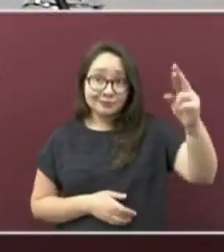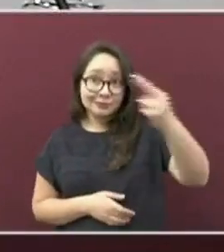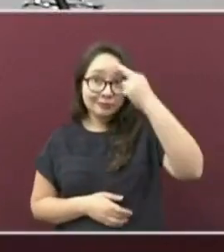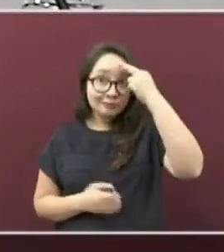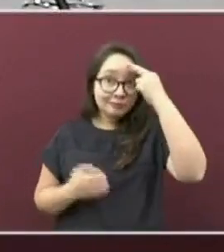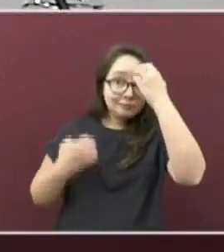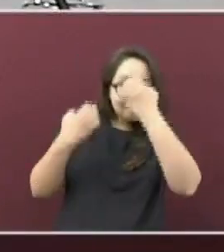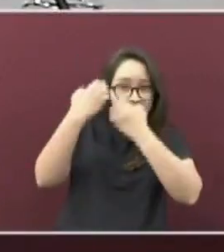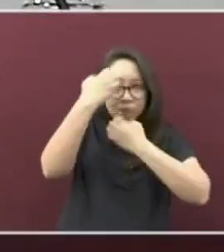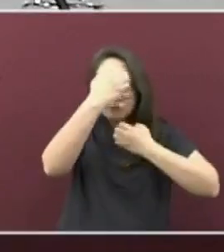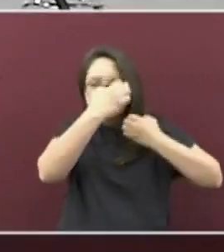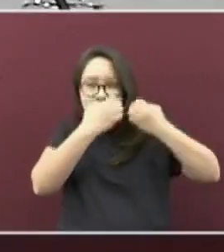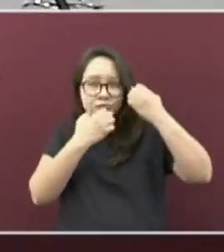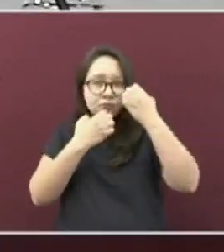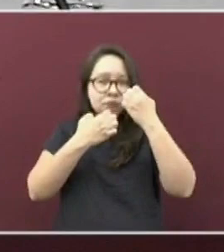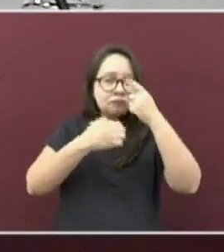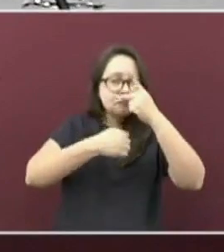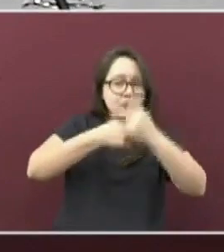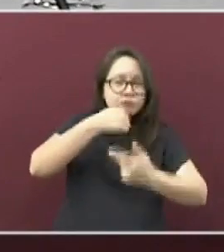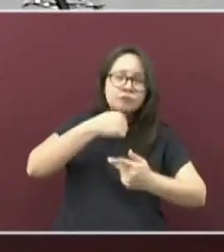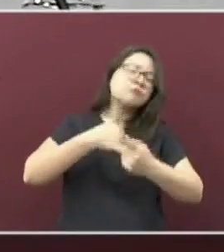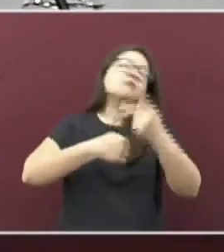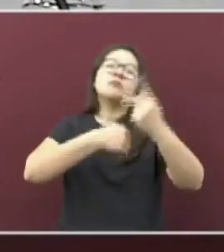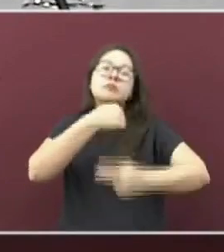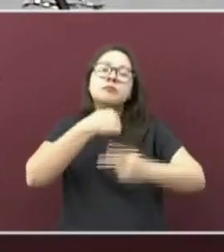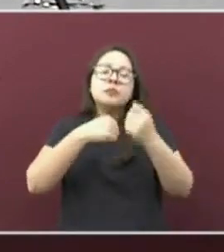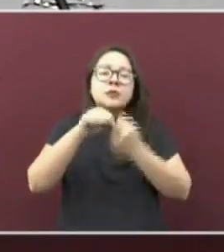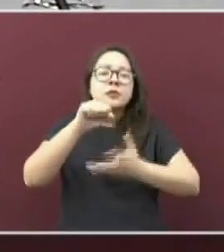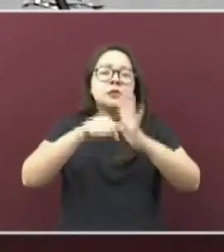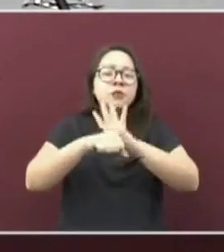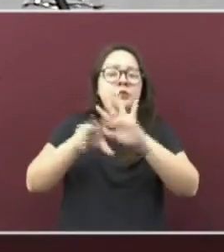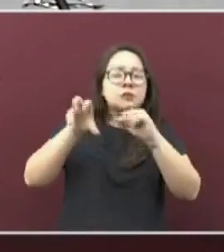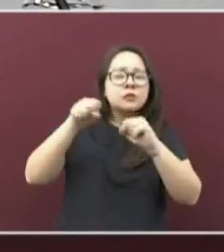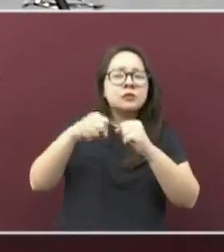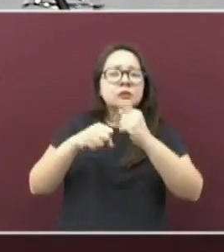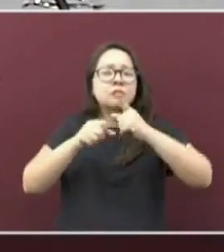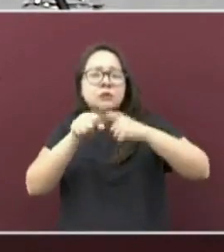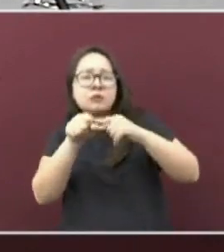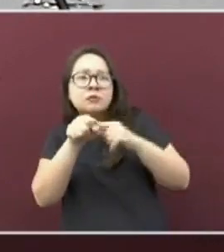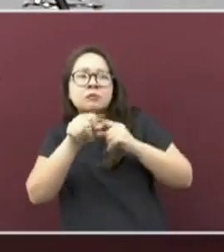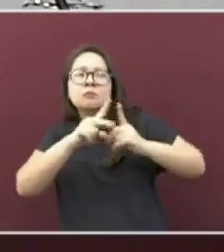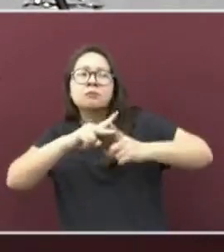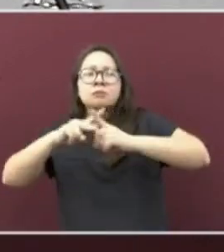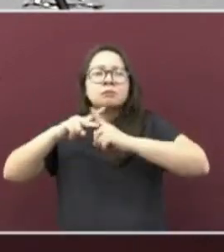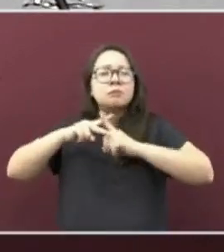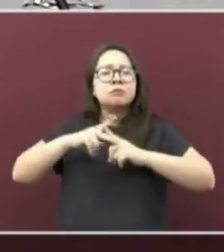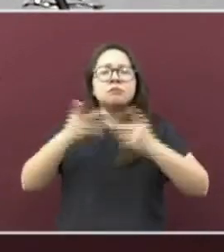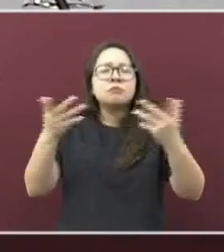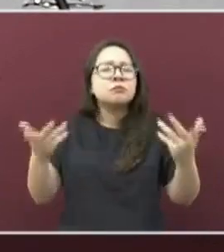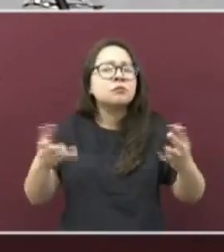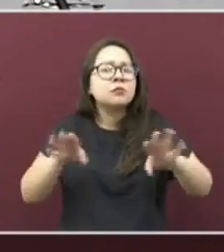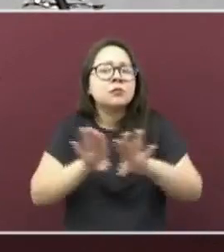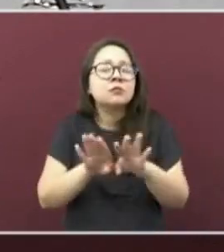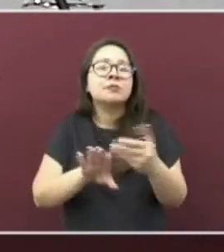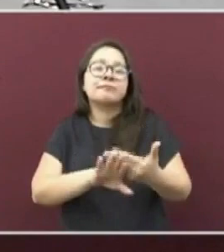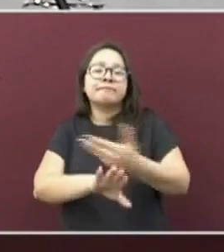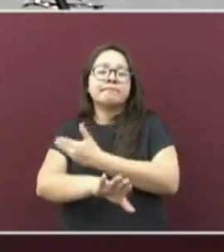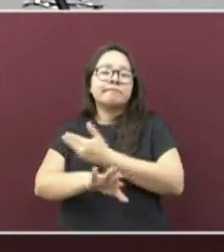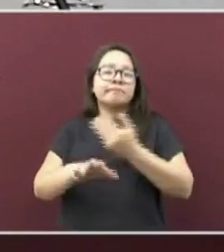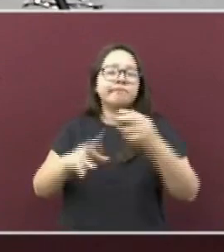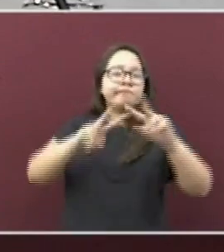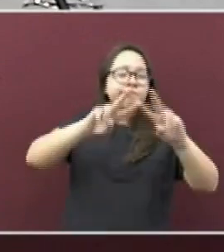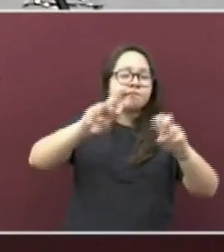evaluación del riesgo para establecer los colores del semáforo se efectúa con